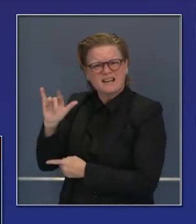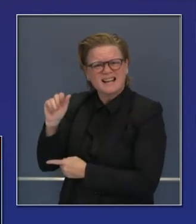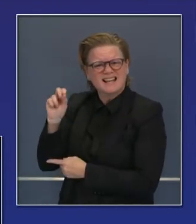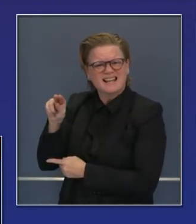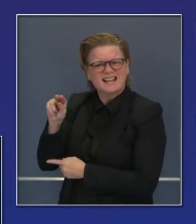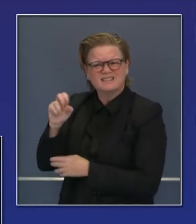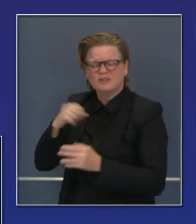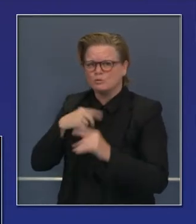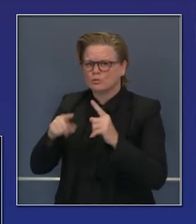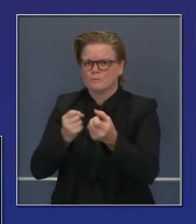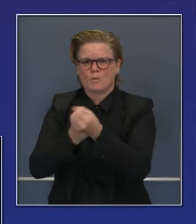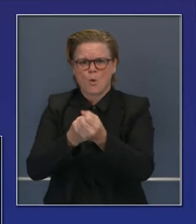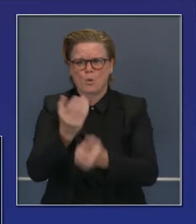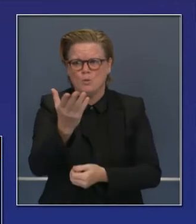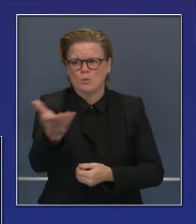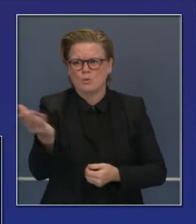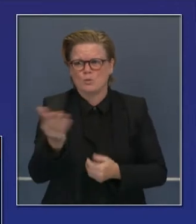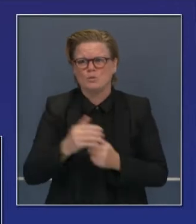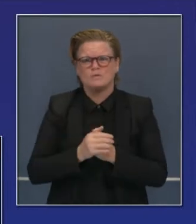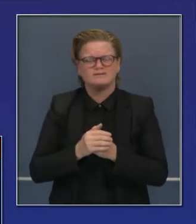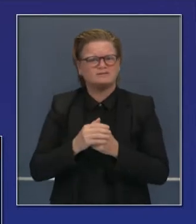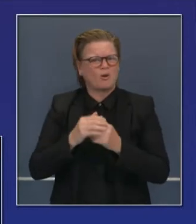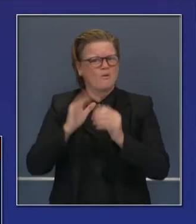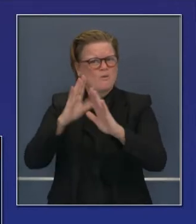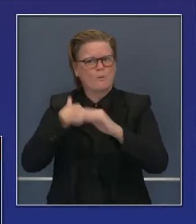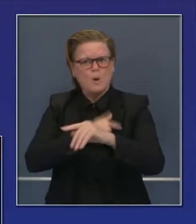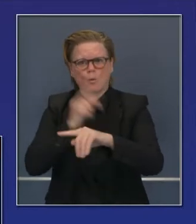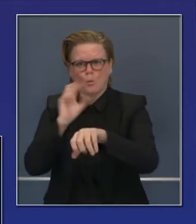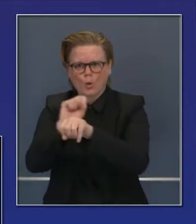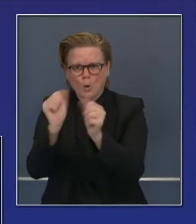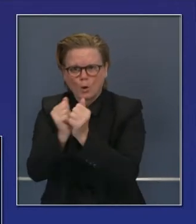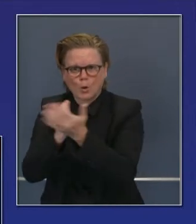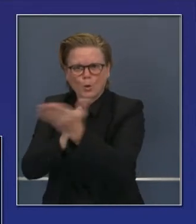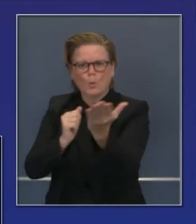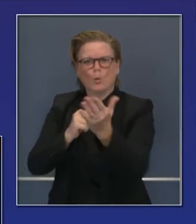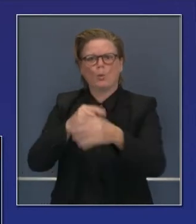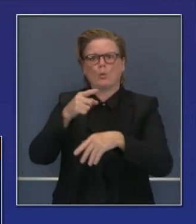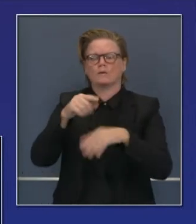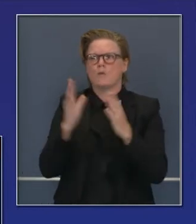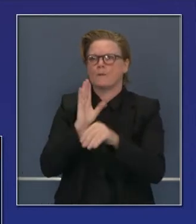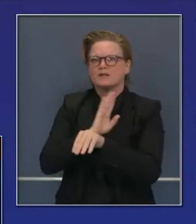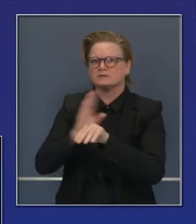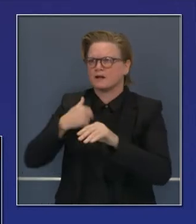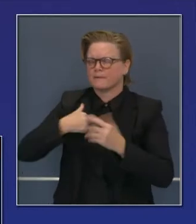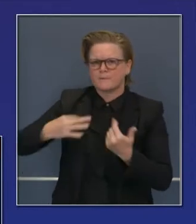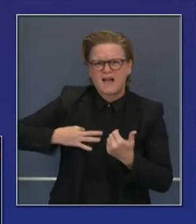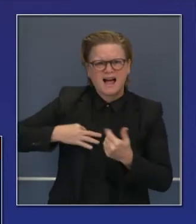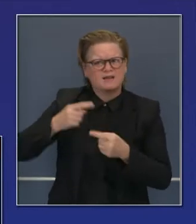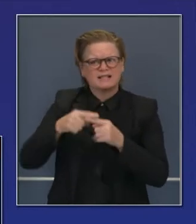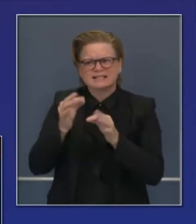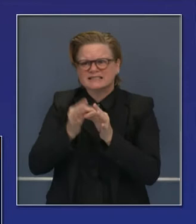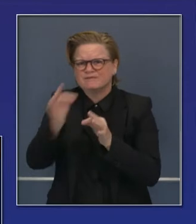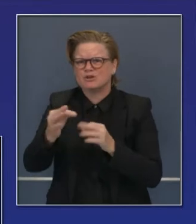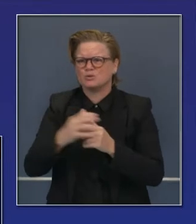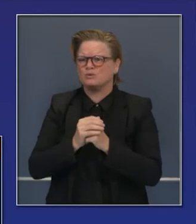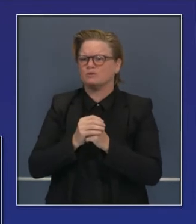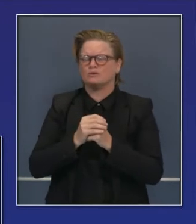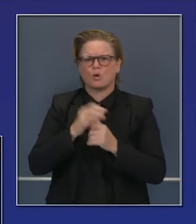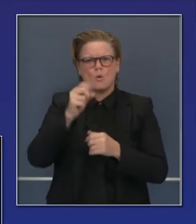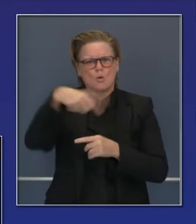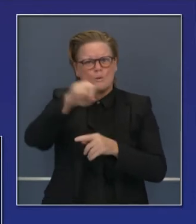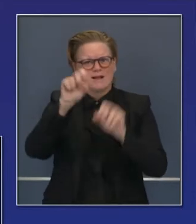aplazamientos del pago impositivo. Y estos recursos le permiten